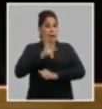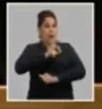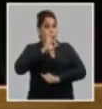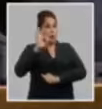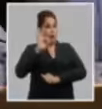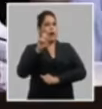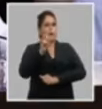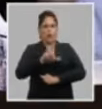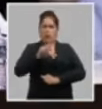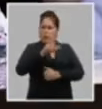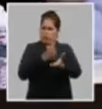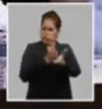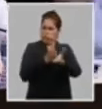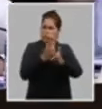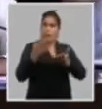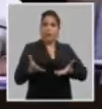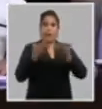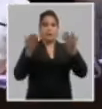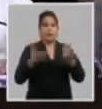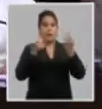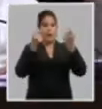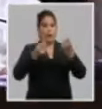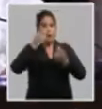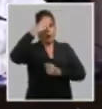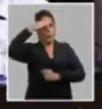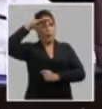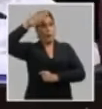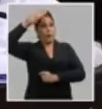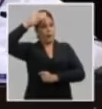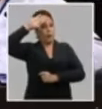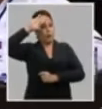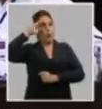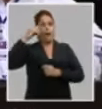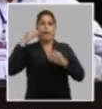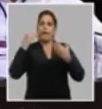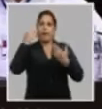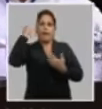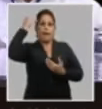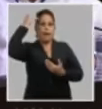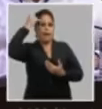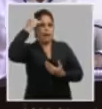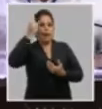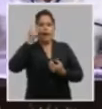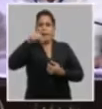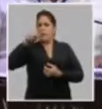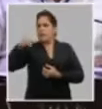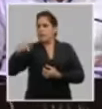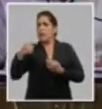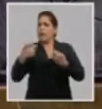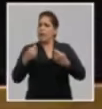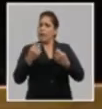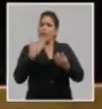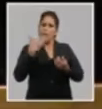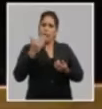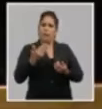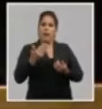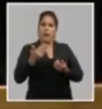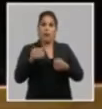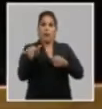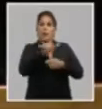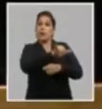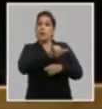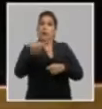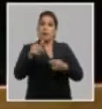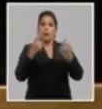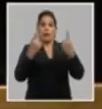socialismo el desarrollo económico del país y la elevación del nivel de vida de la población conjugados